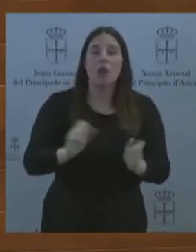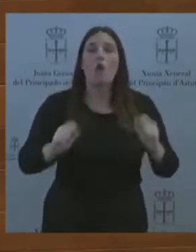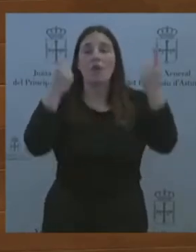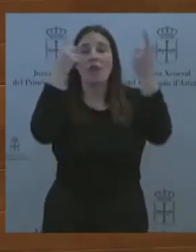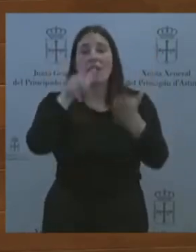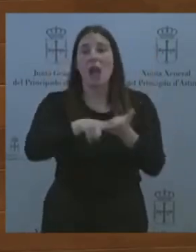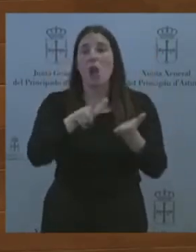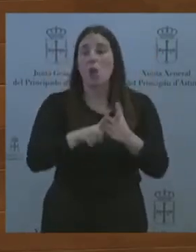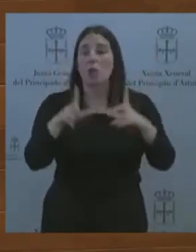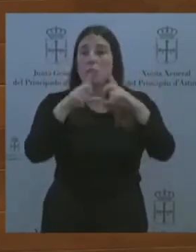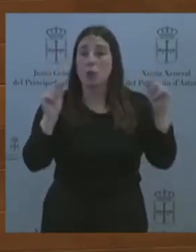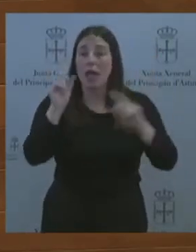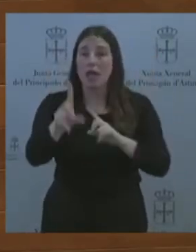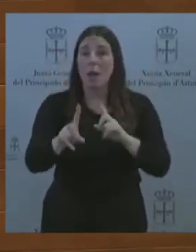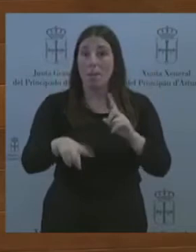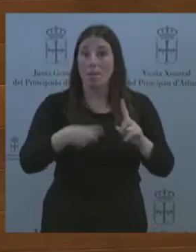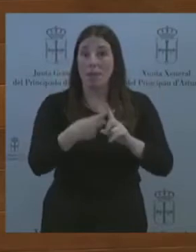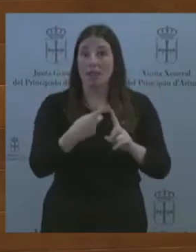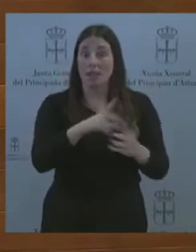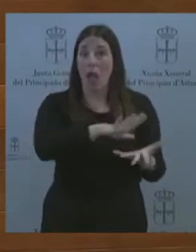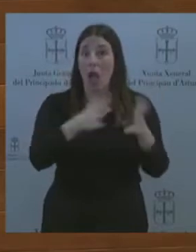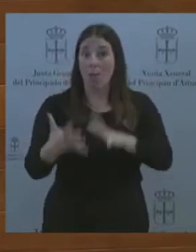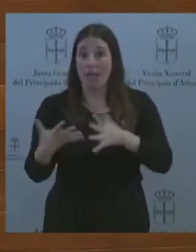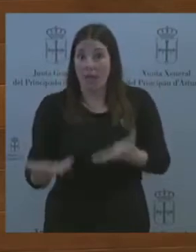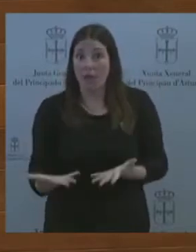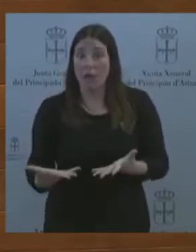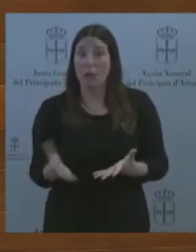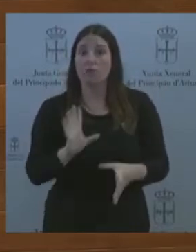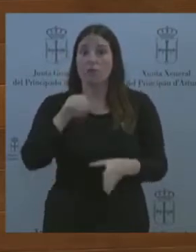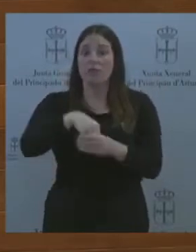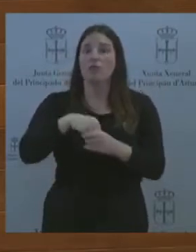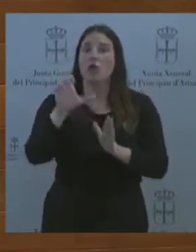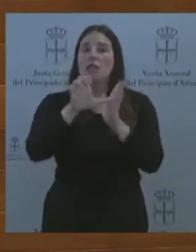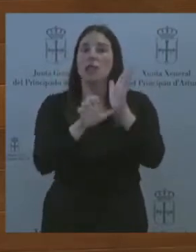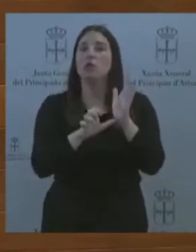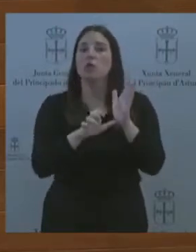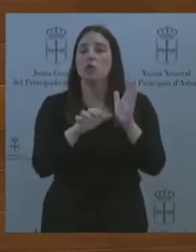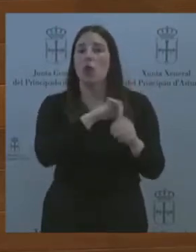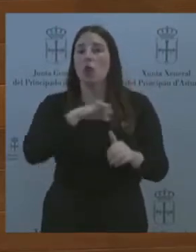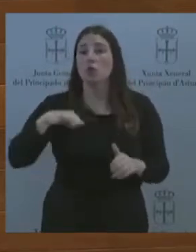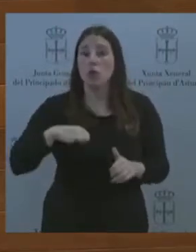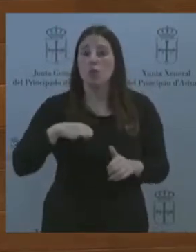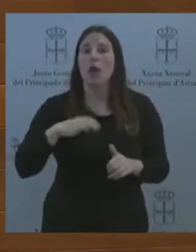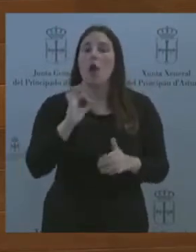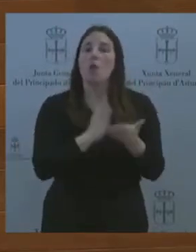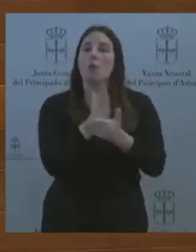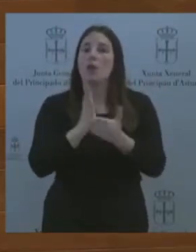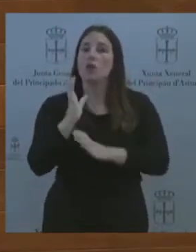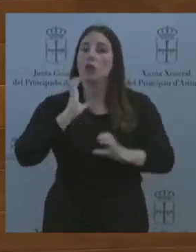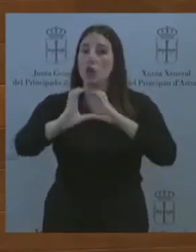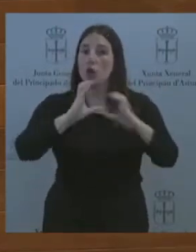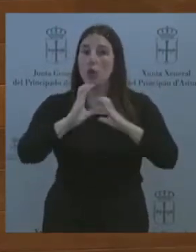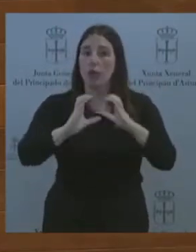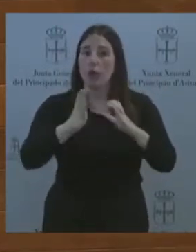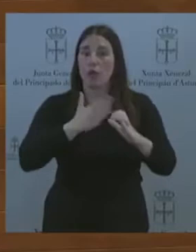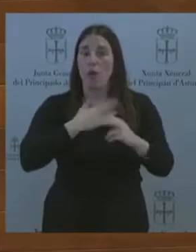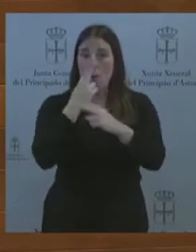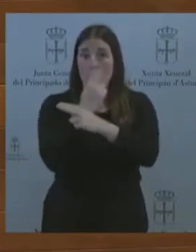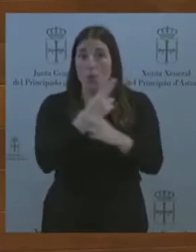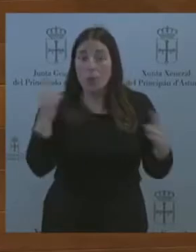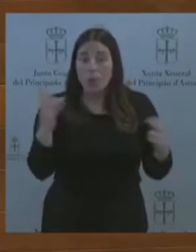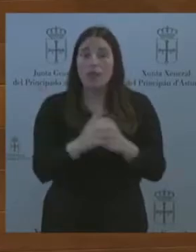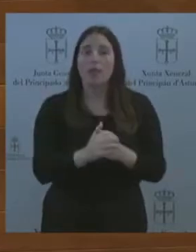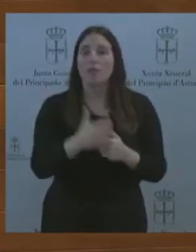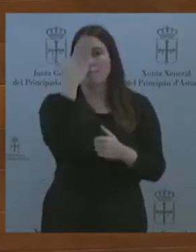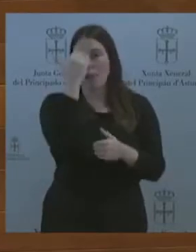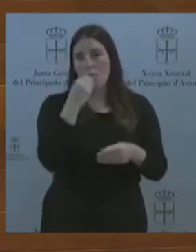calzador en el Estatuto de Autonomía y en los medios de comunicación de titularidad pública, la memoria histórica que divida a los españoles entre